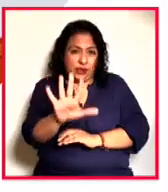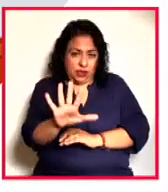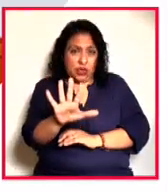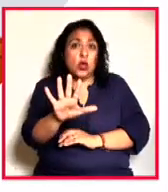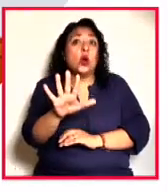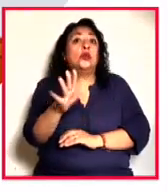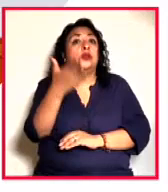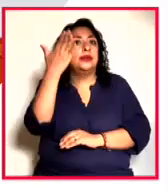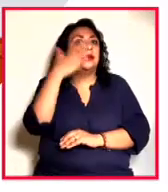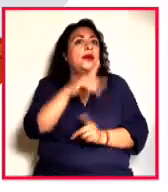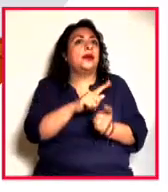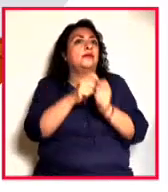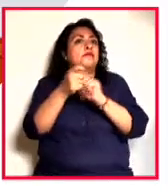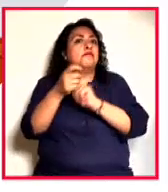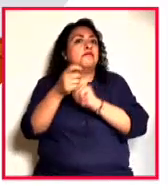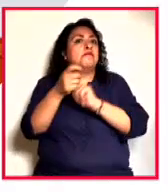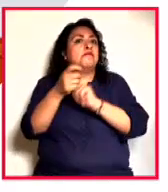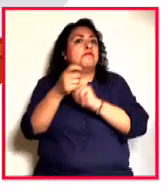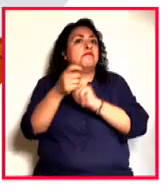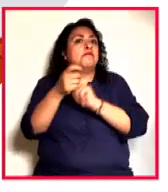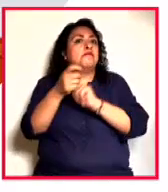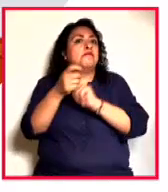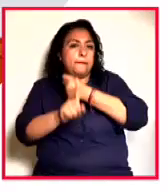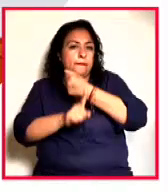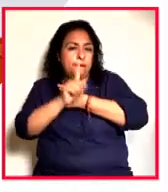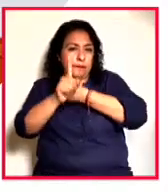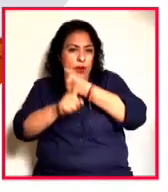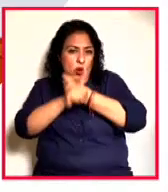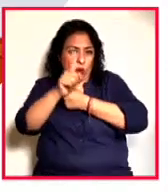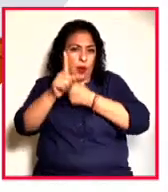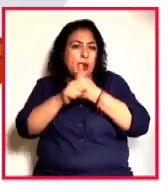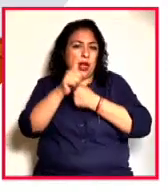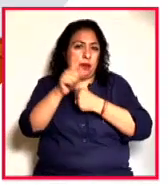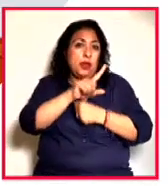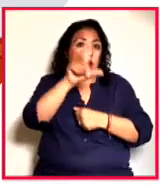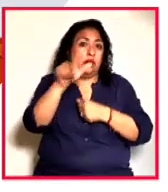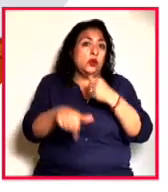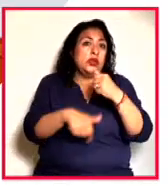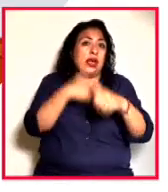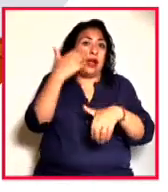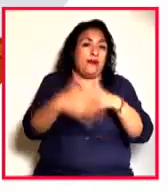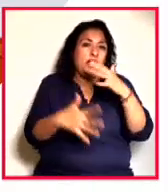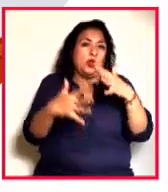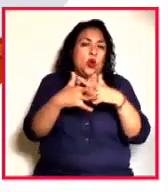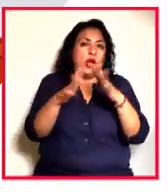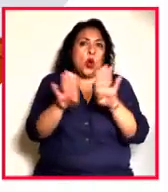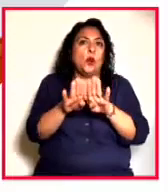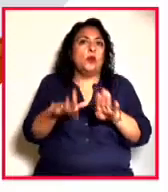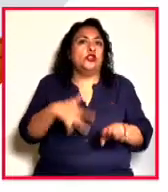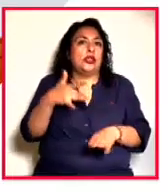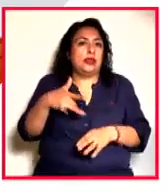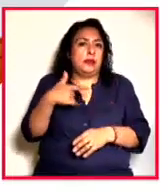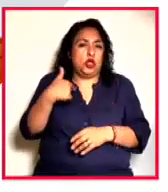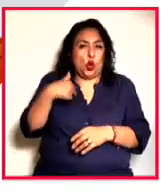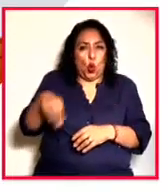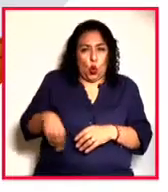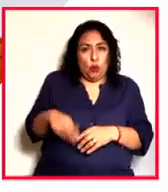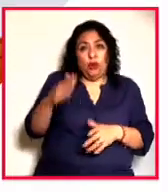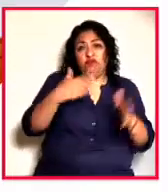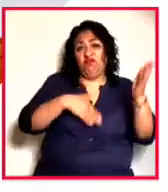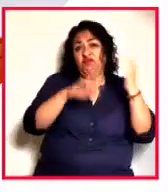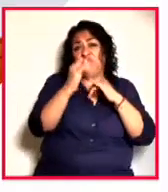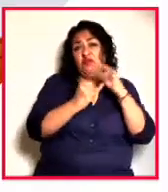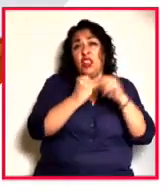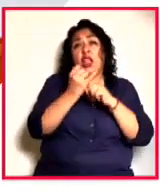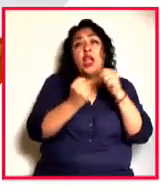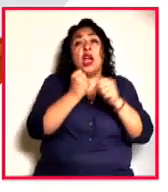traducir a su arte los conflictos internos de la Alemania de posguerra como el sentimiento de culpa. El éxito internacional lo alcanzó en los años